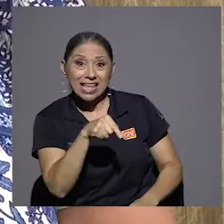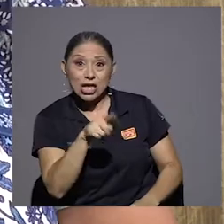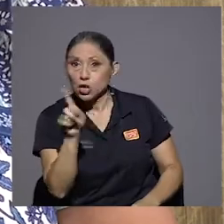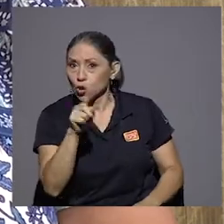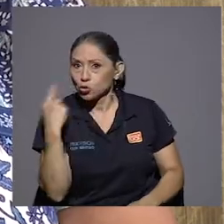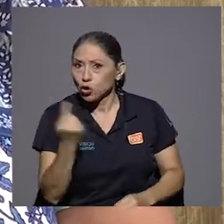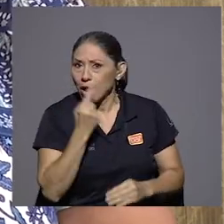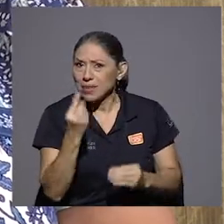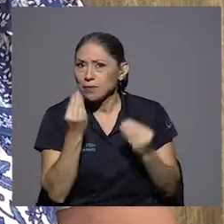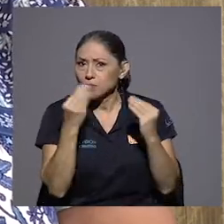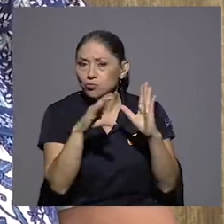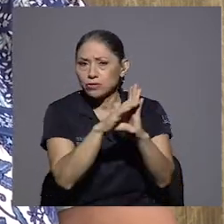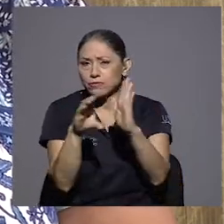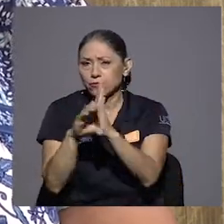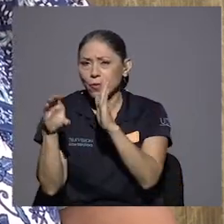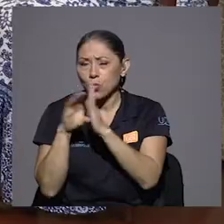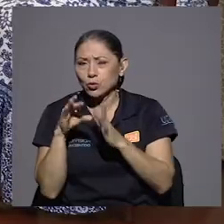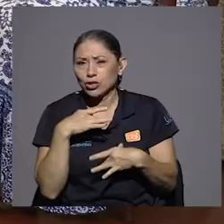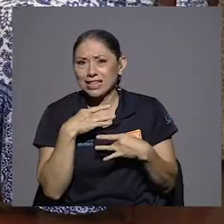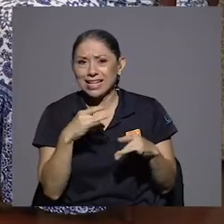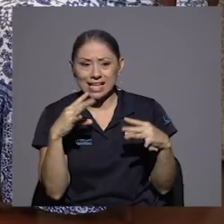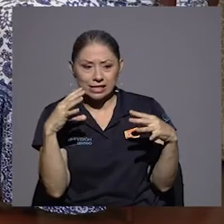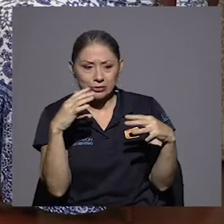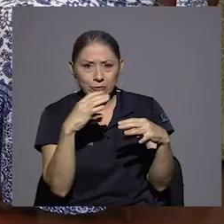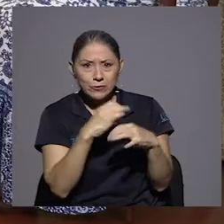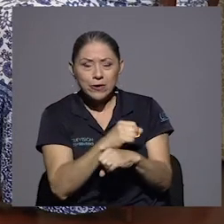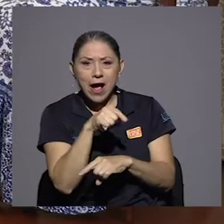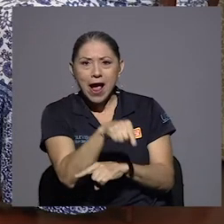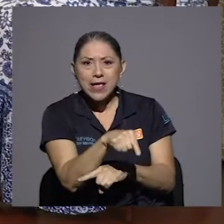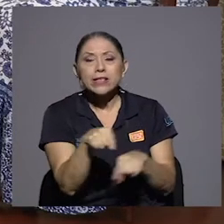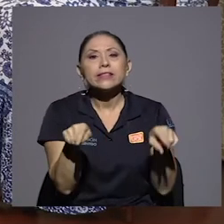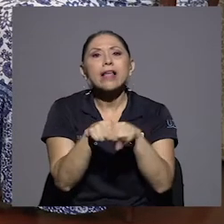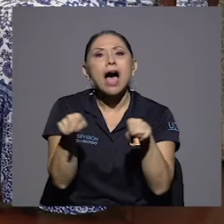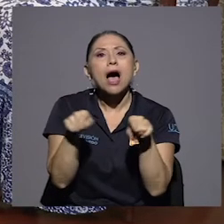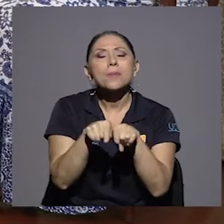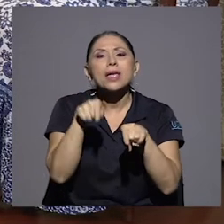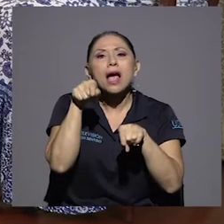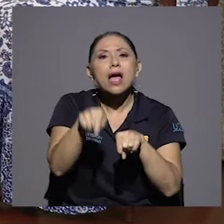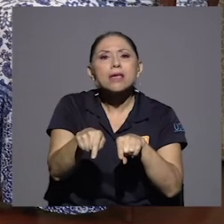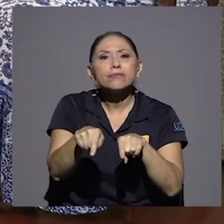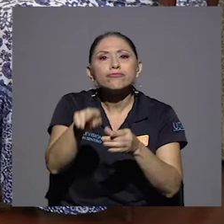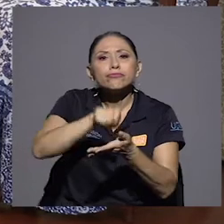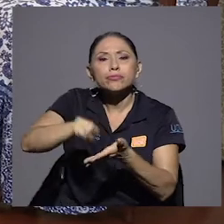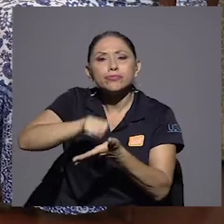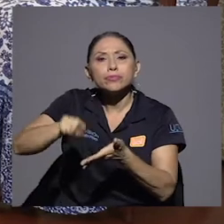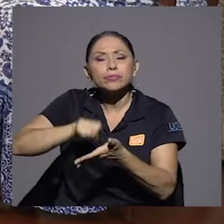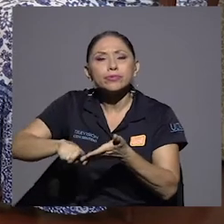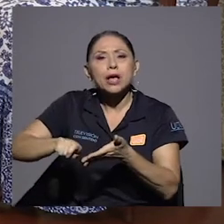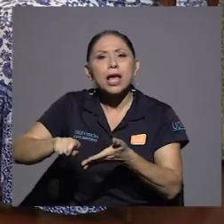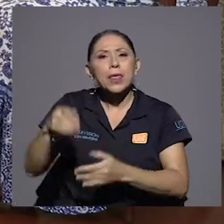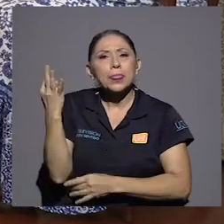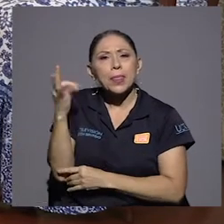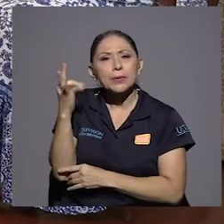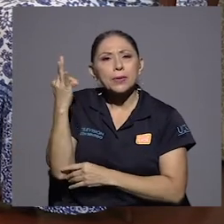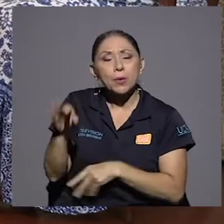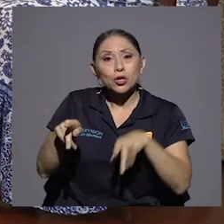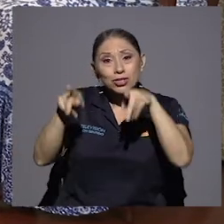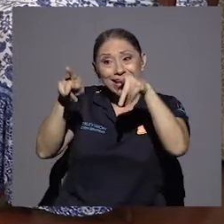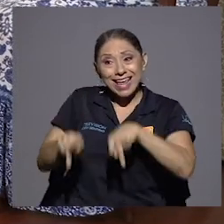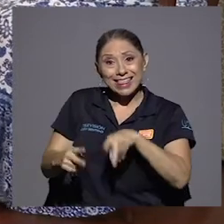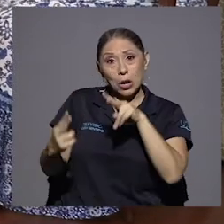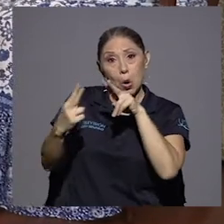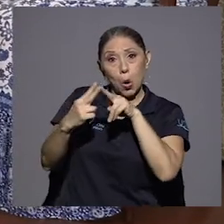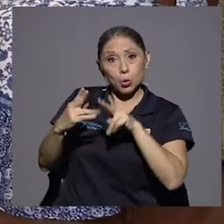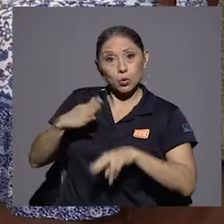fotos interesantísimas, sino también los testimonios de gente que lo conoció muy de cerca. Sí.